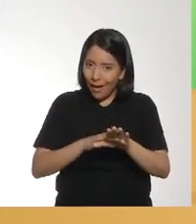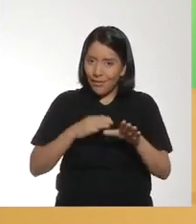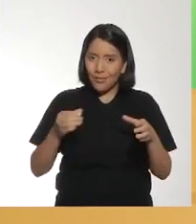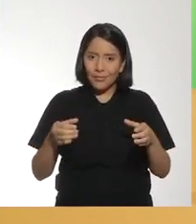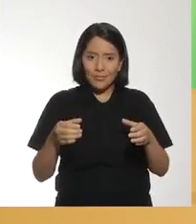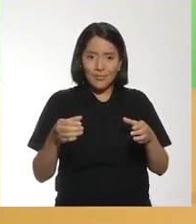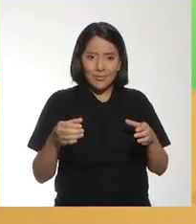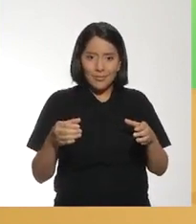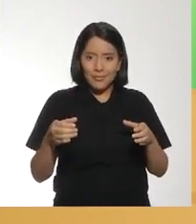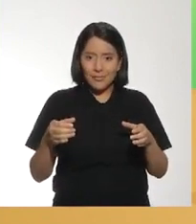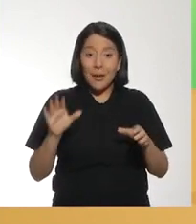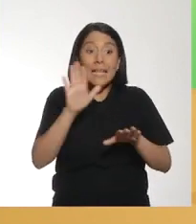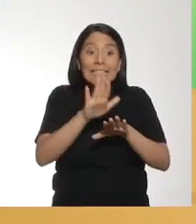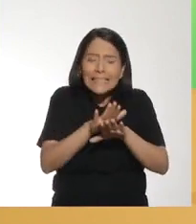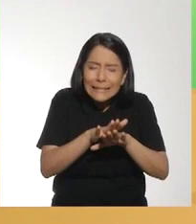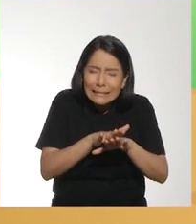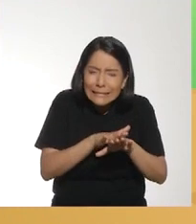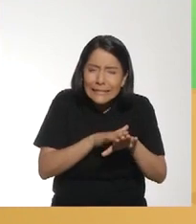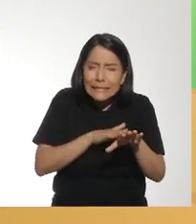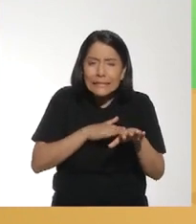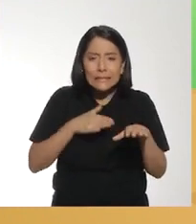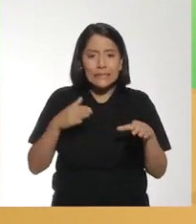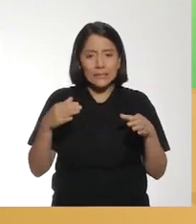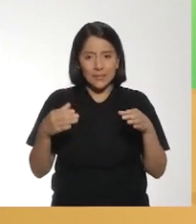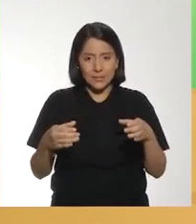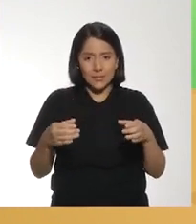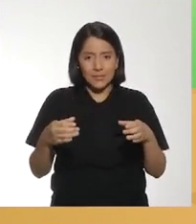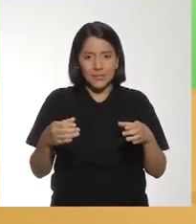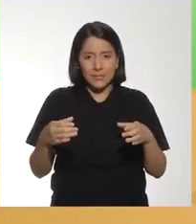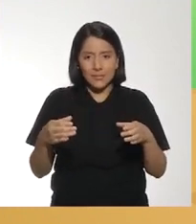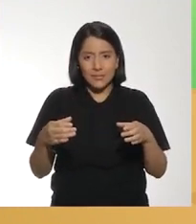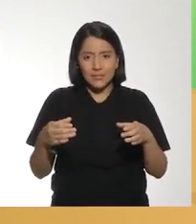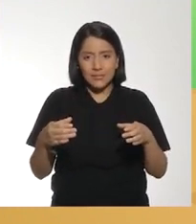¿Despacio? ¿Vas despacio?